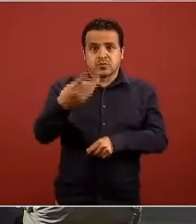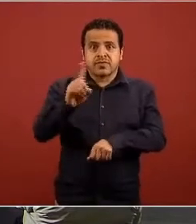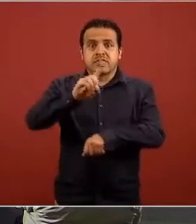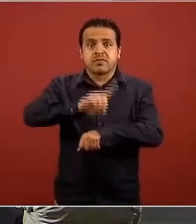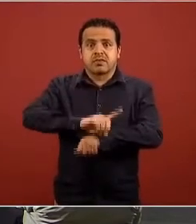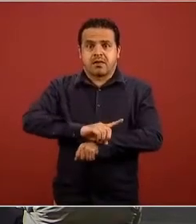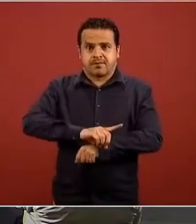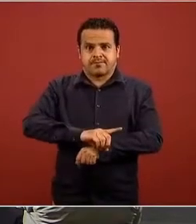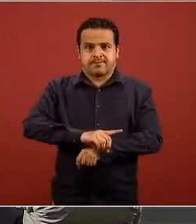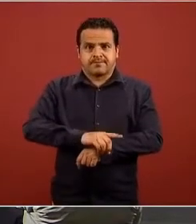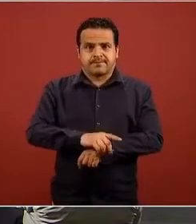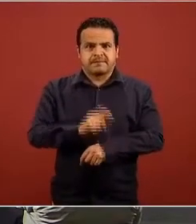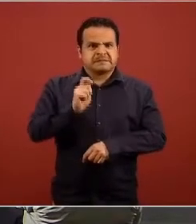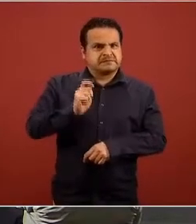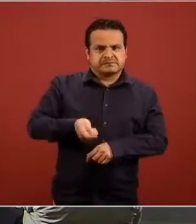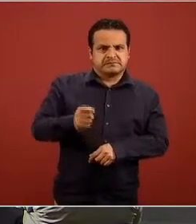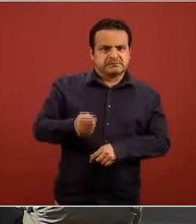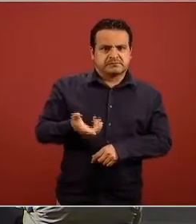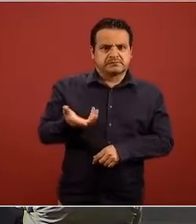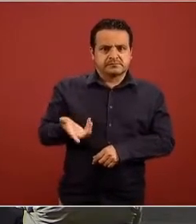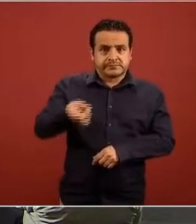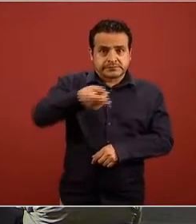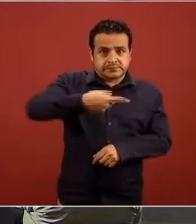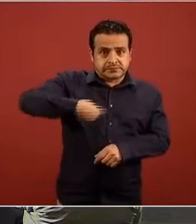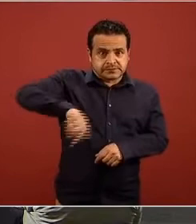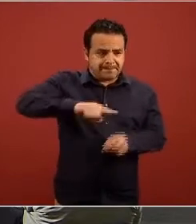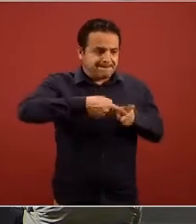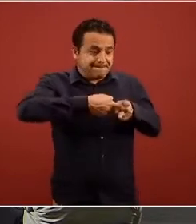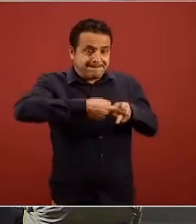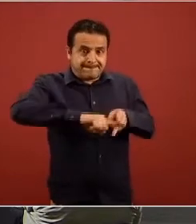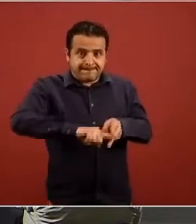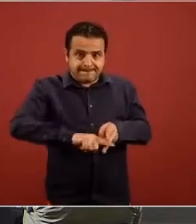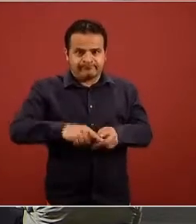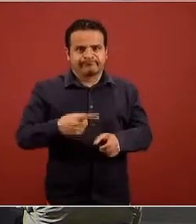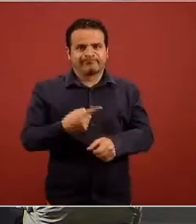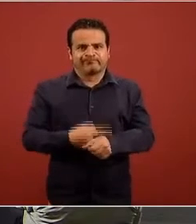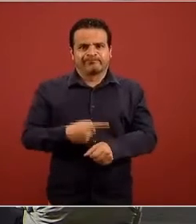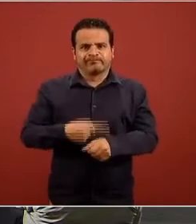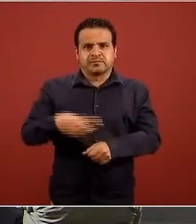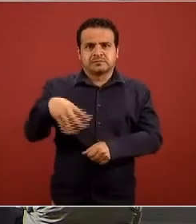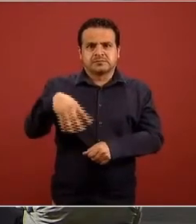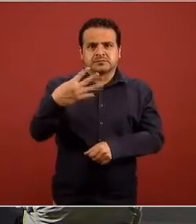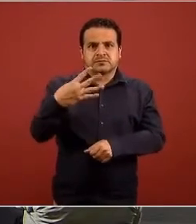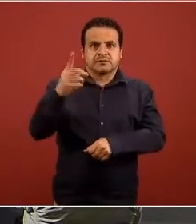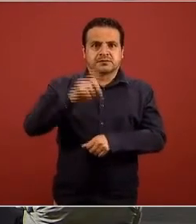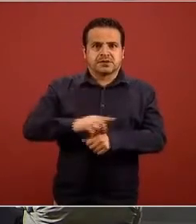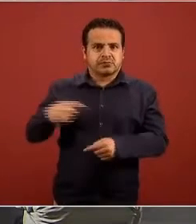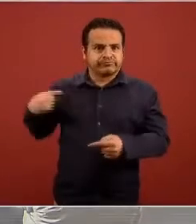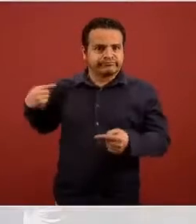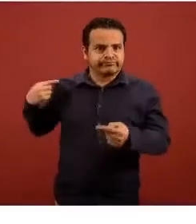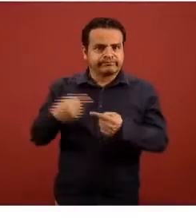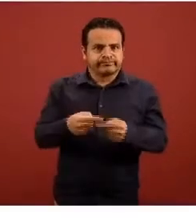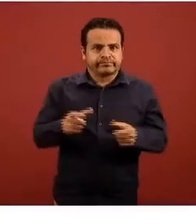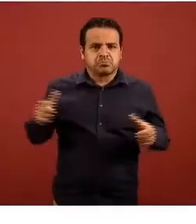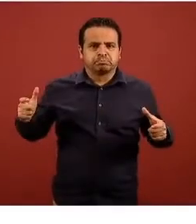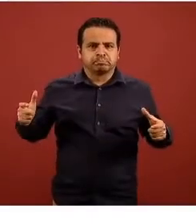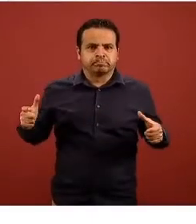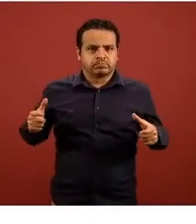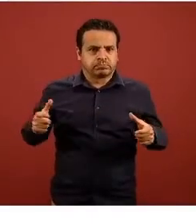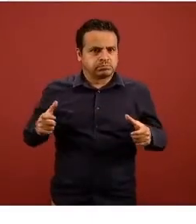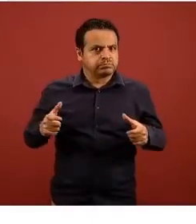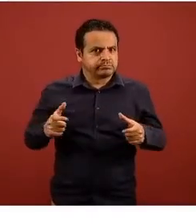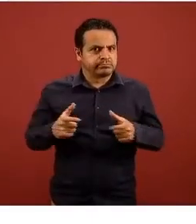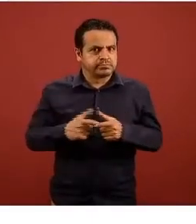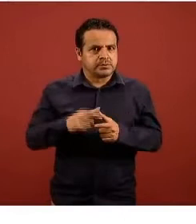síntomas en los últimos 14 días a nivel mundial continúa disminuyendo 44% es esa proporción